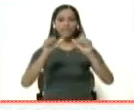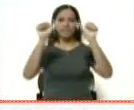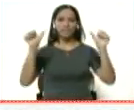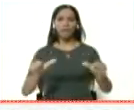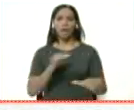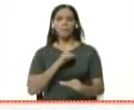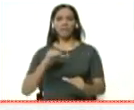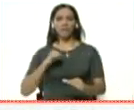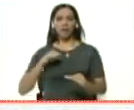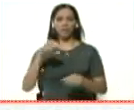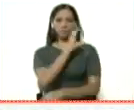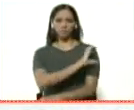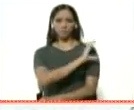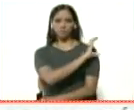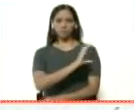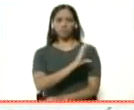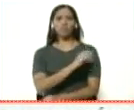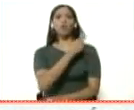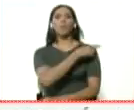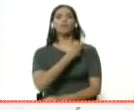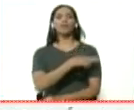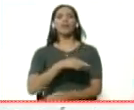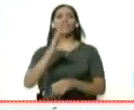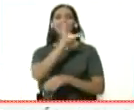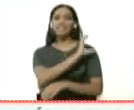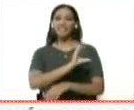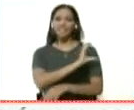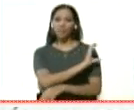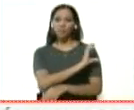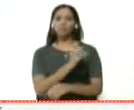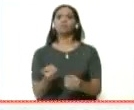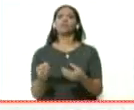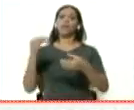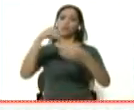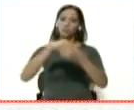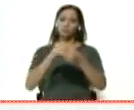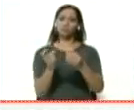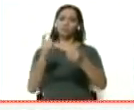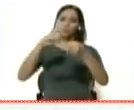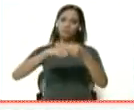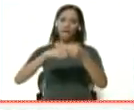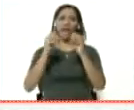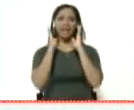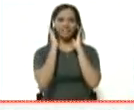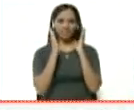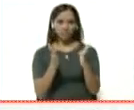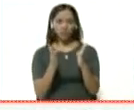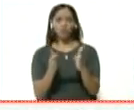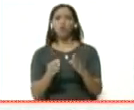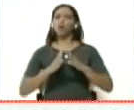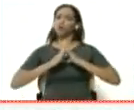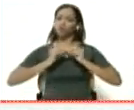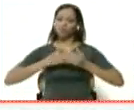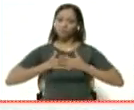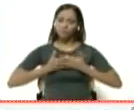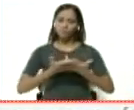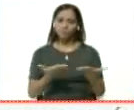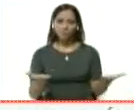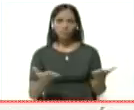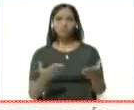también de clínicas y hospitales clínicos se incorporen a la atención, dándole todas las garantías